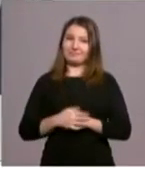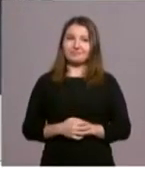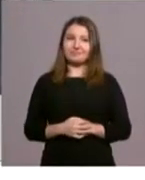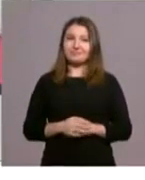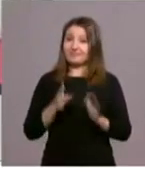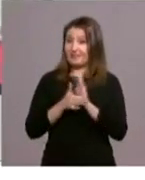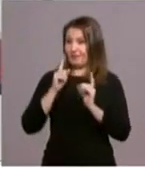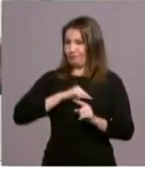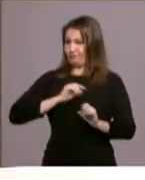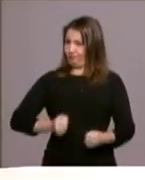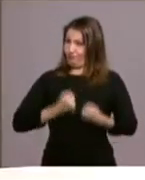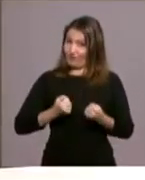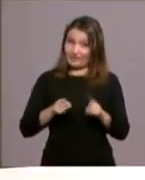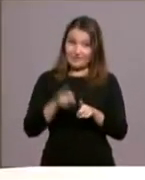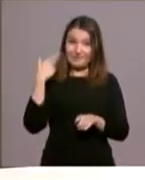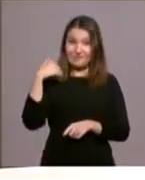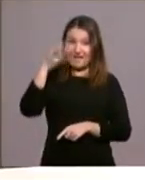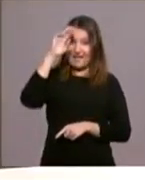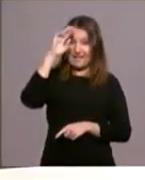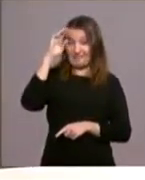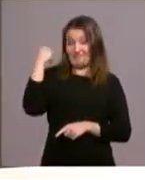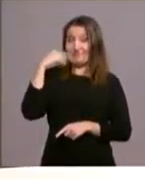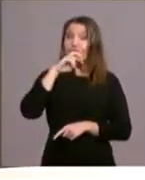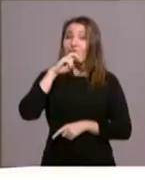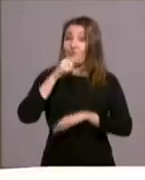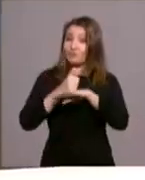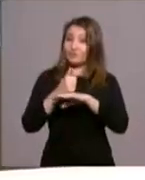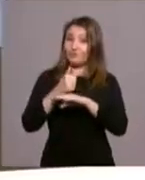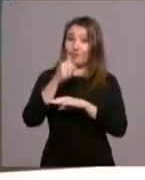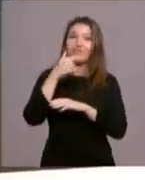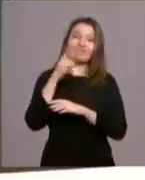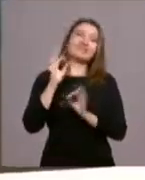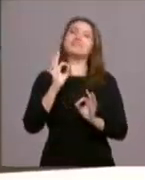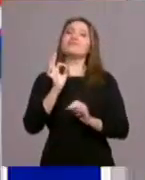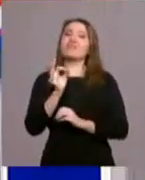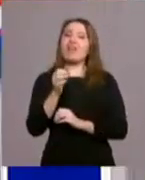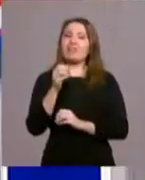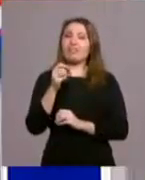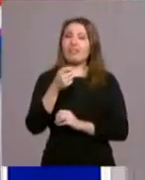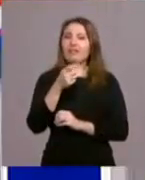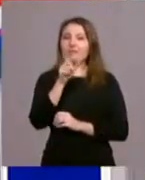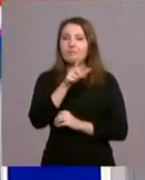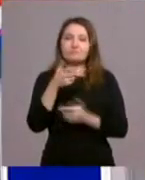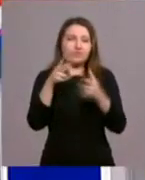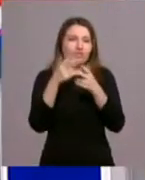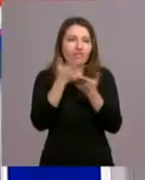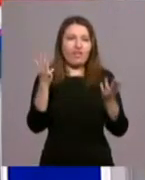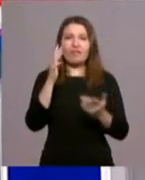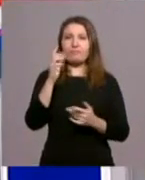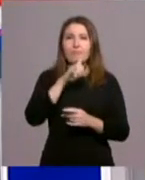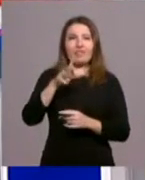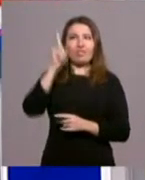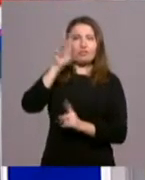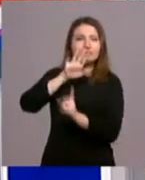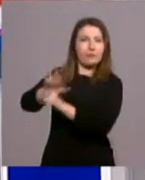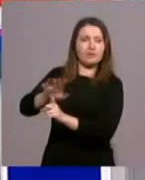hacernos fuertes, ¿no? Como decía don Carlos también el Domingo de Ramos, que no dejemos que nos roben a Dios de nuestra vida. Oye, el